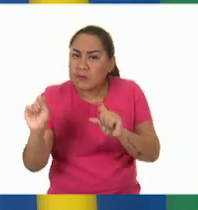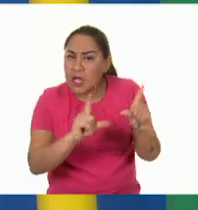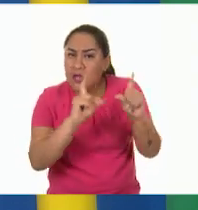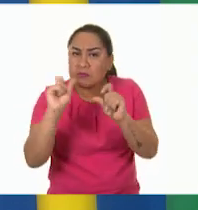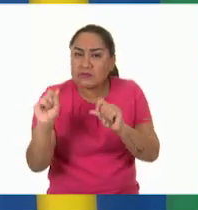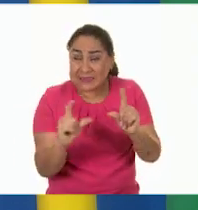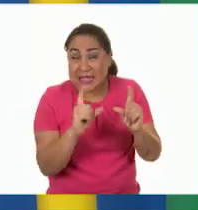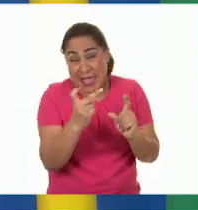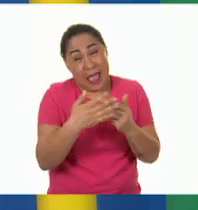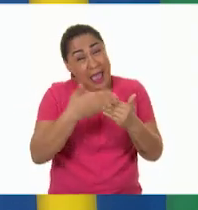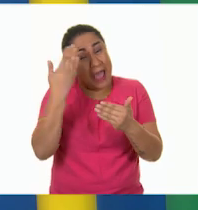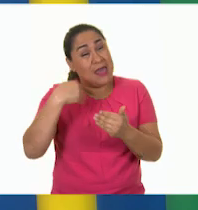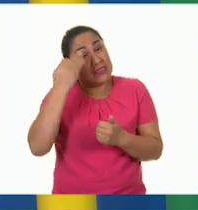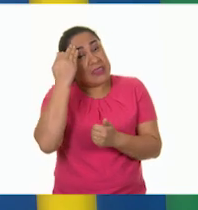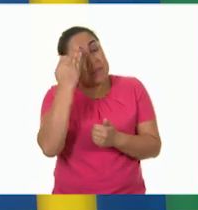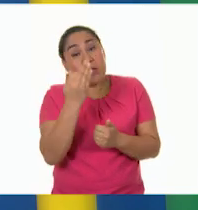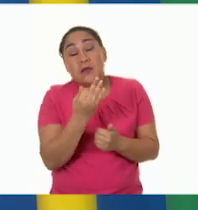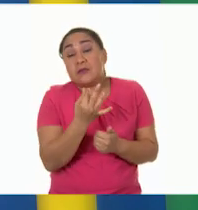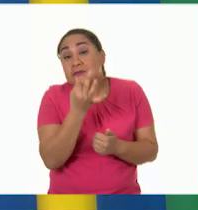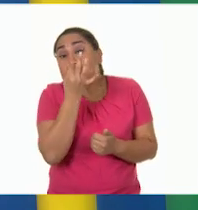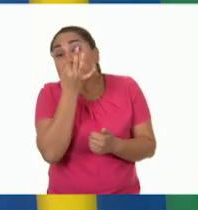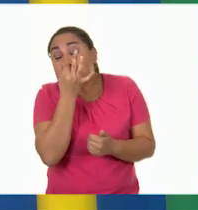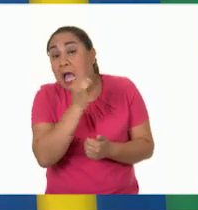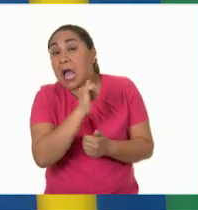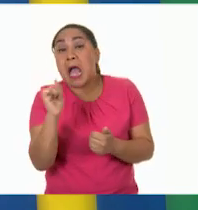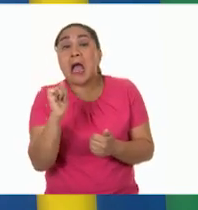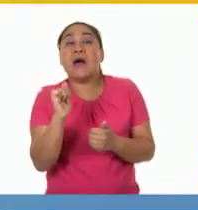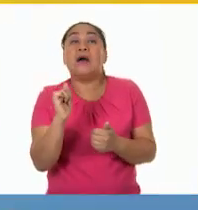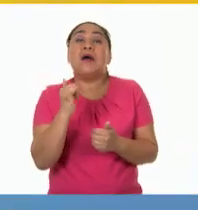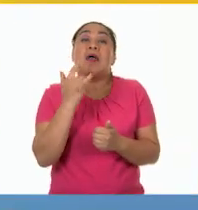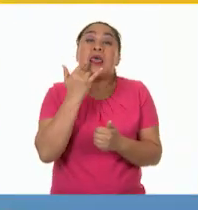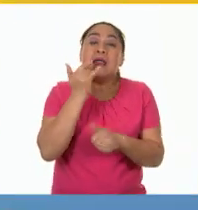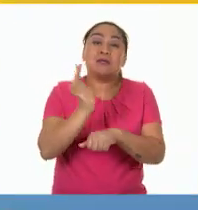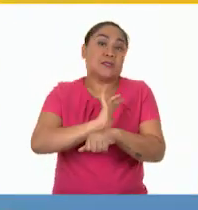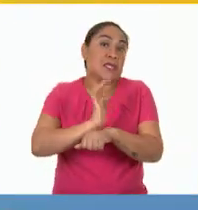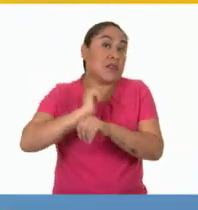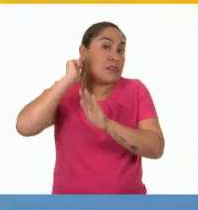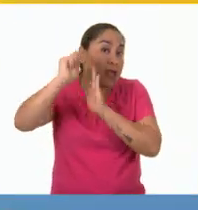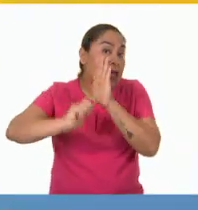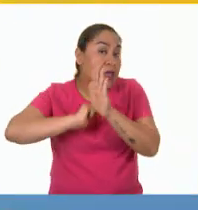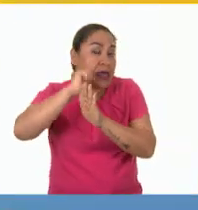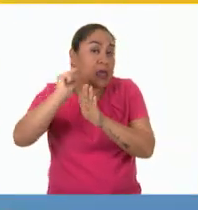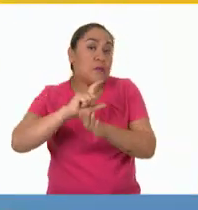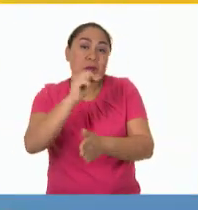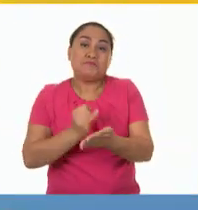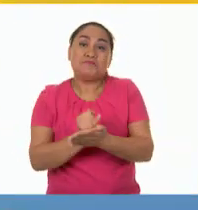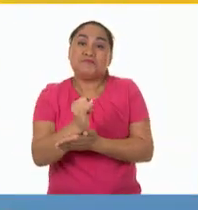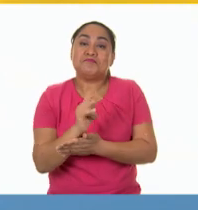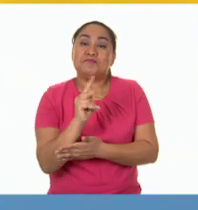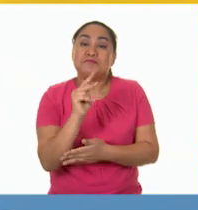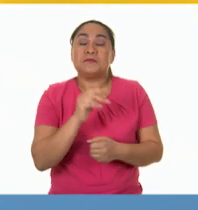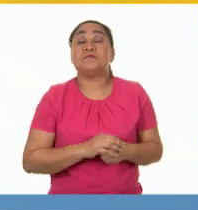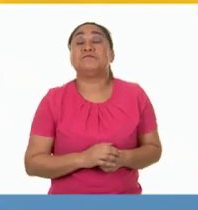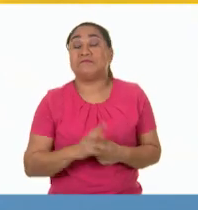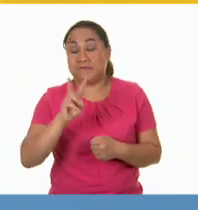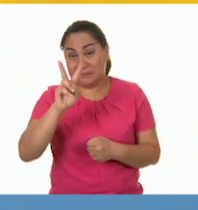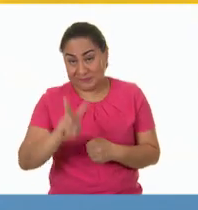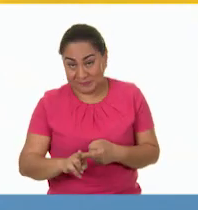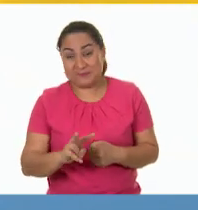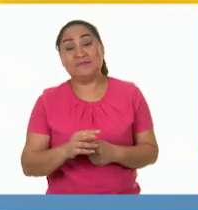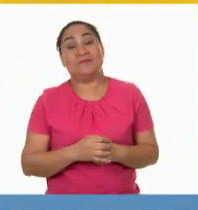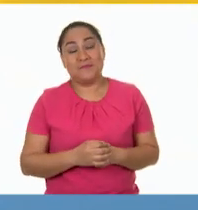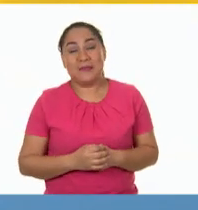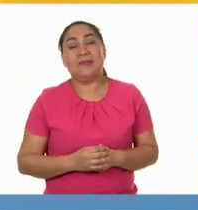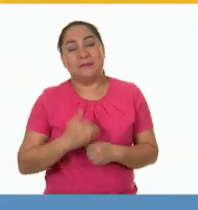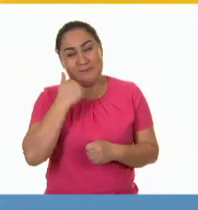entonces solo podían verse en las salas de cine. Y es cierto. Jenny, ¿te gustaría que les mostráramos a